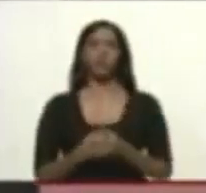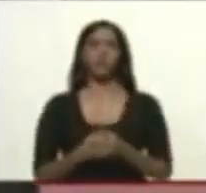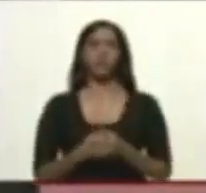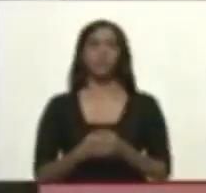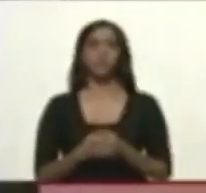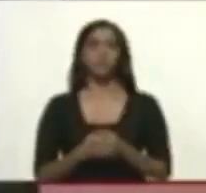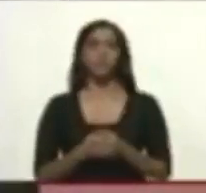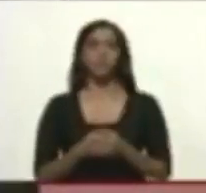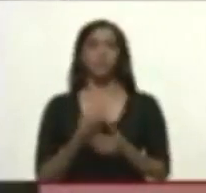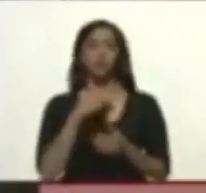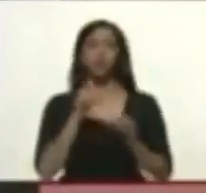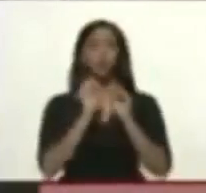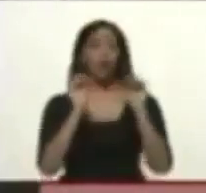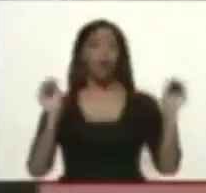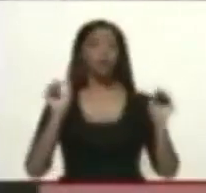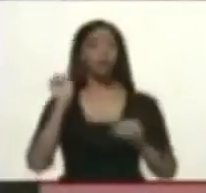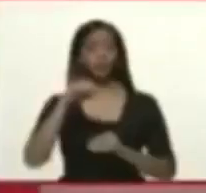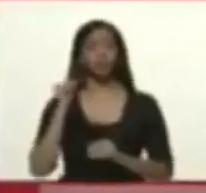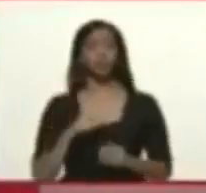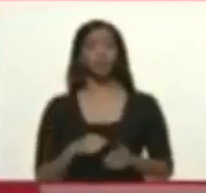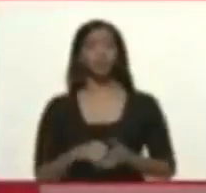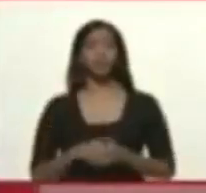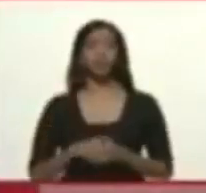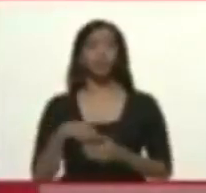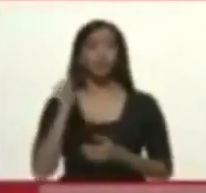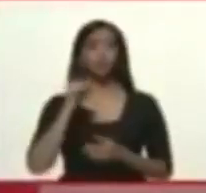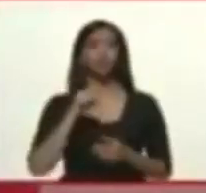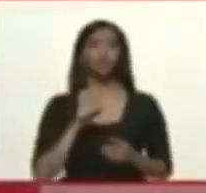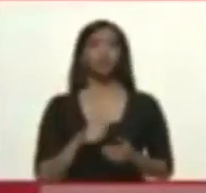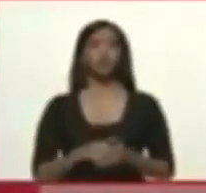serie de denuncias. ¿Sí o no?